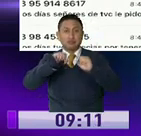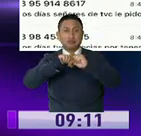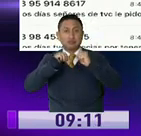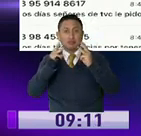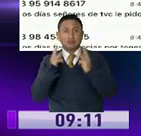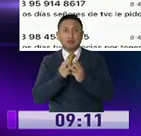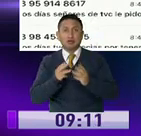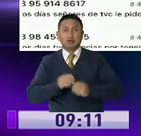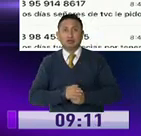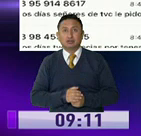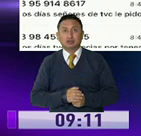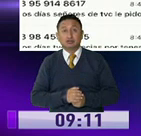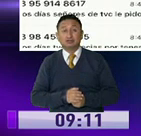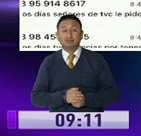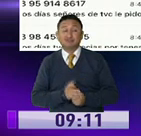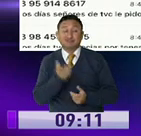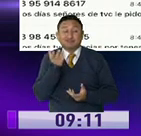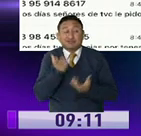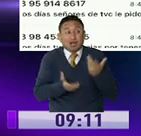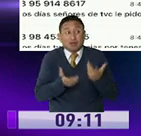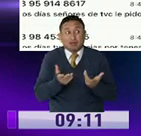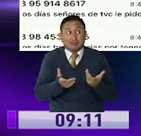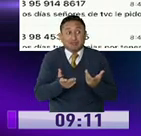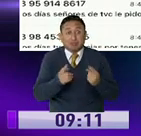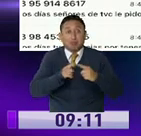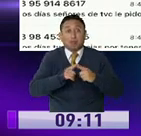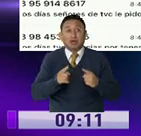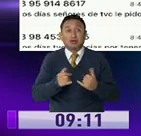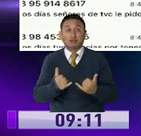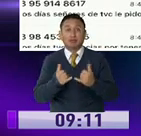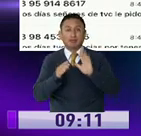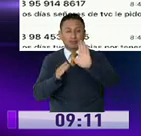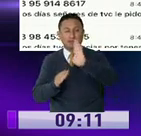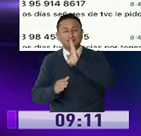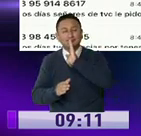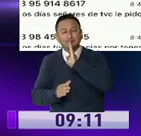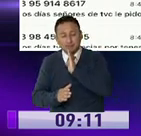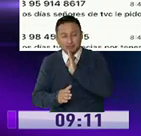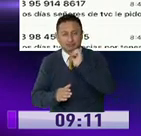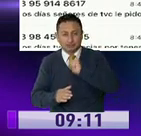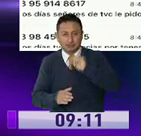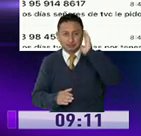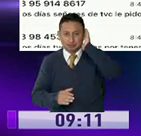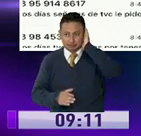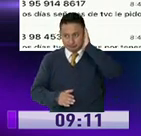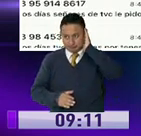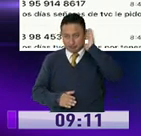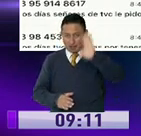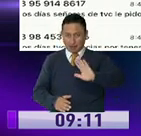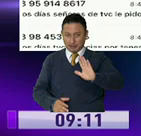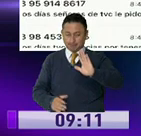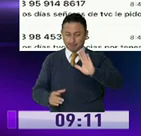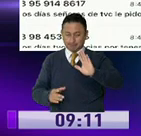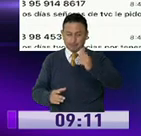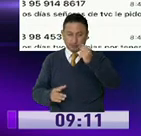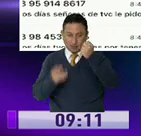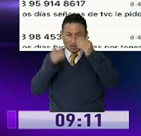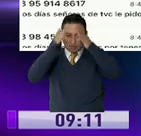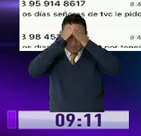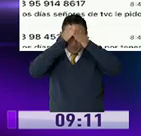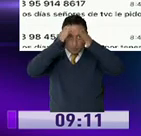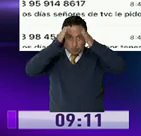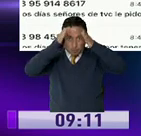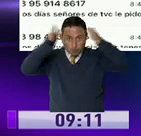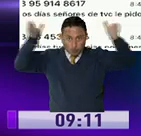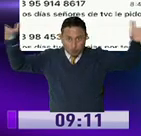quizás, ¿no? Sí, yo me imagino, pero, a ver, tengamos un poquito de paciencia. Tengamos una magnitud, no solamente somos uno,